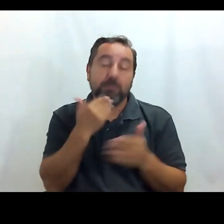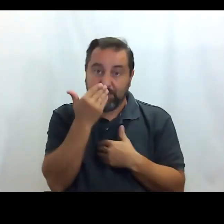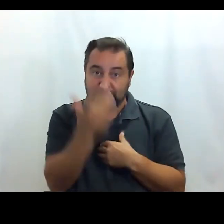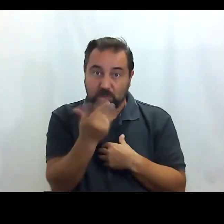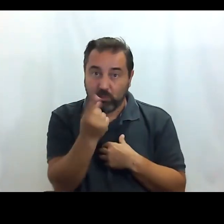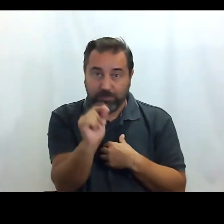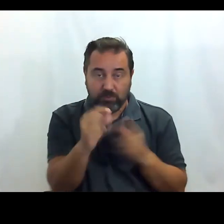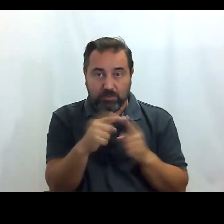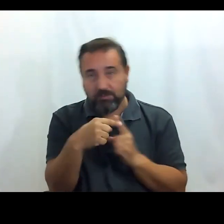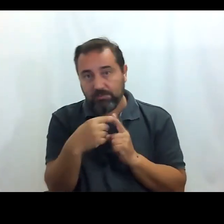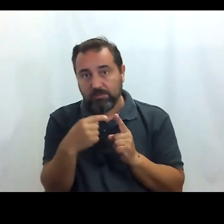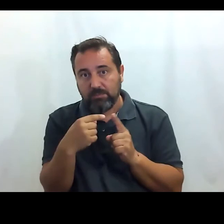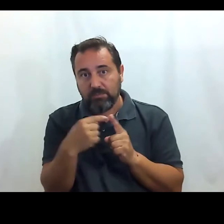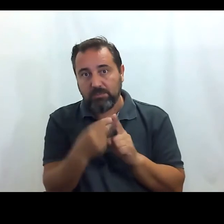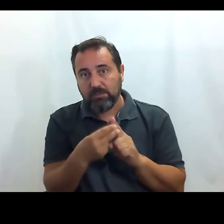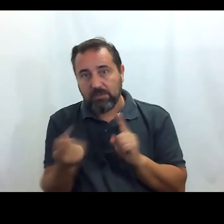minuto salgo y entro, ¿vale?